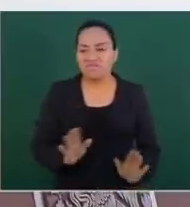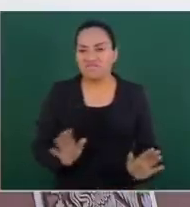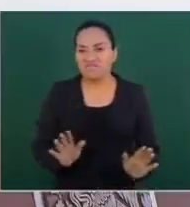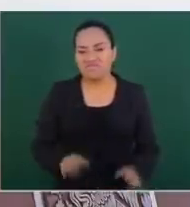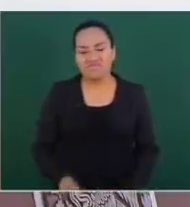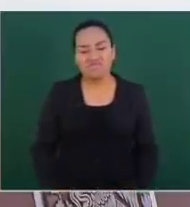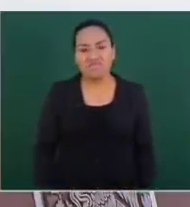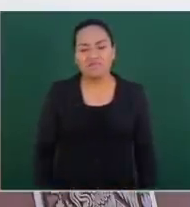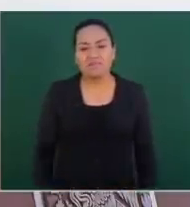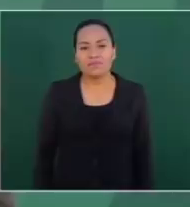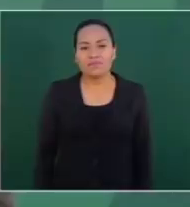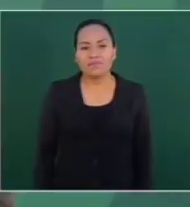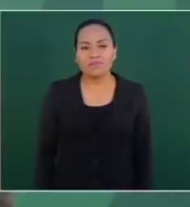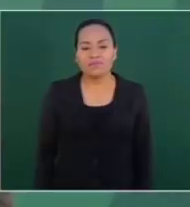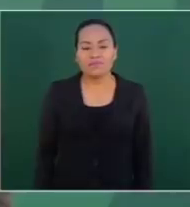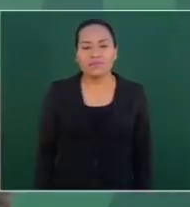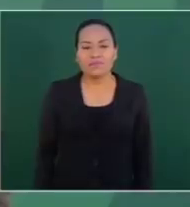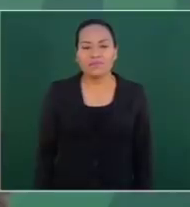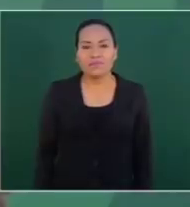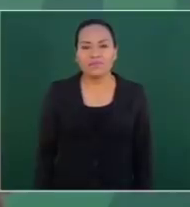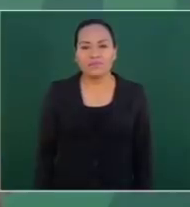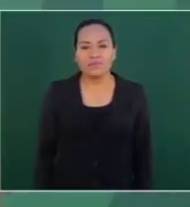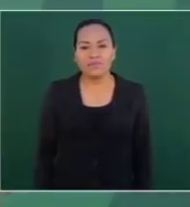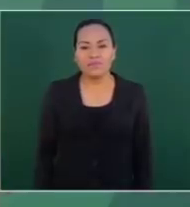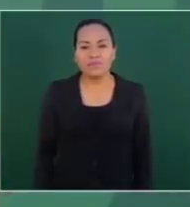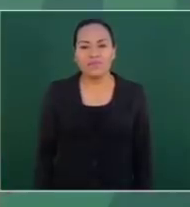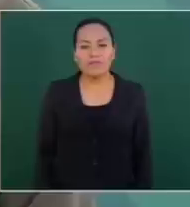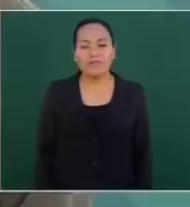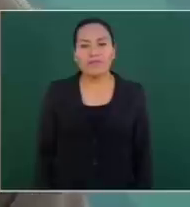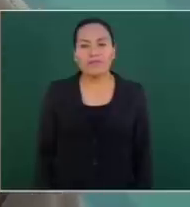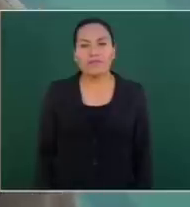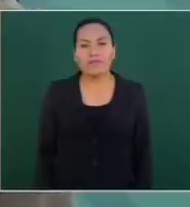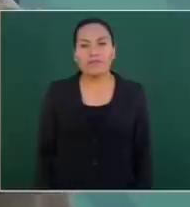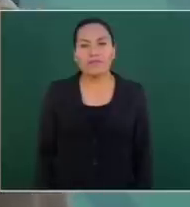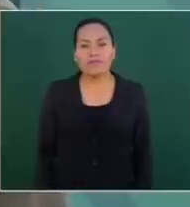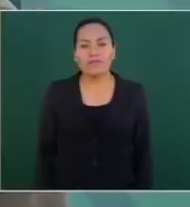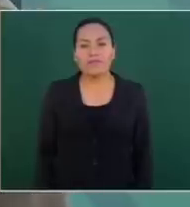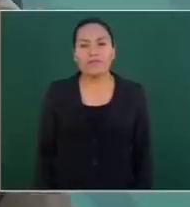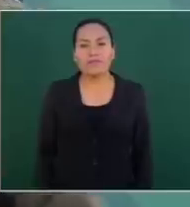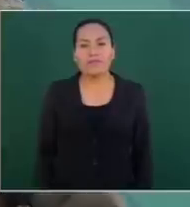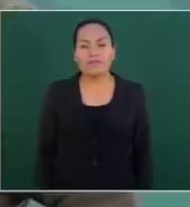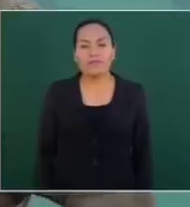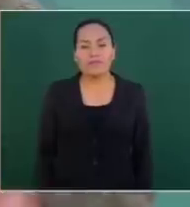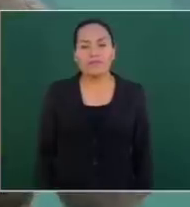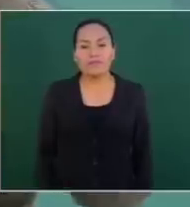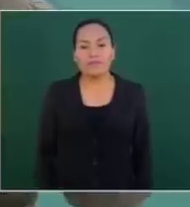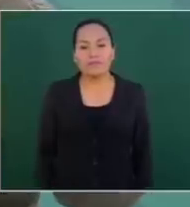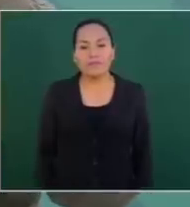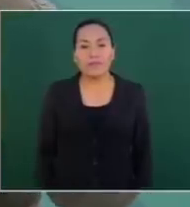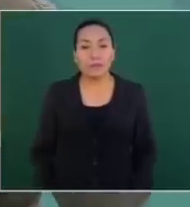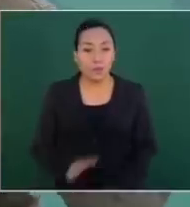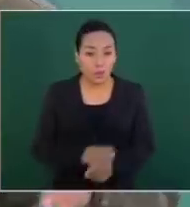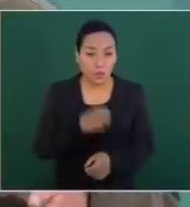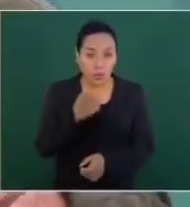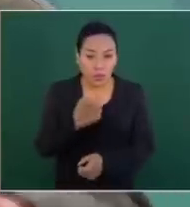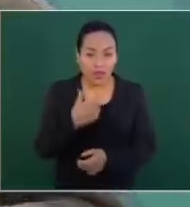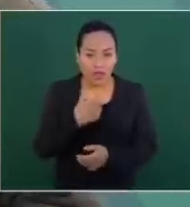Entonces, nada más dejarlo en claro, porque luego